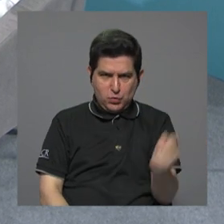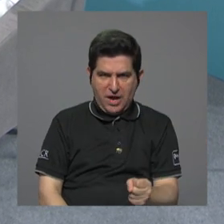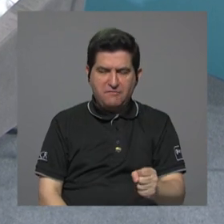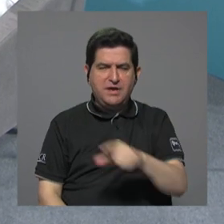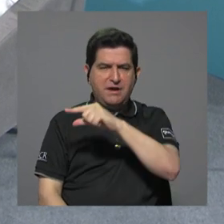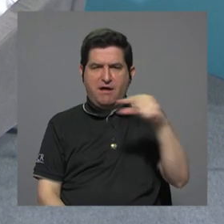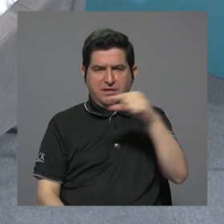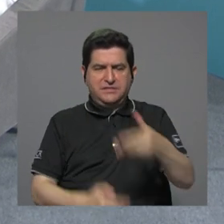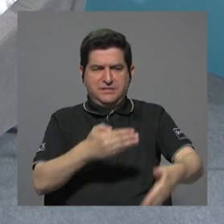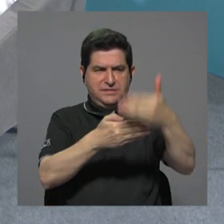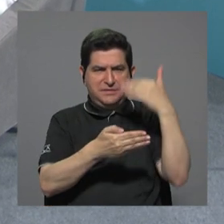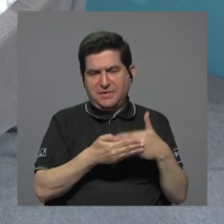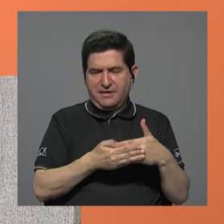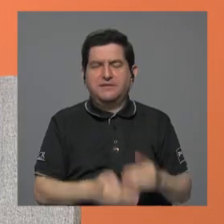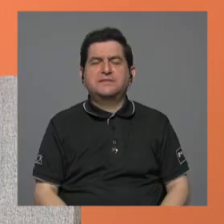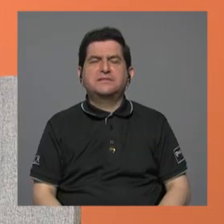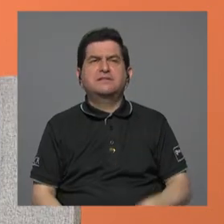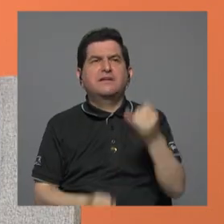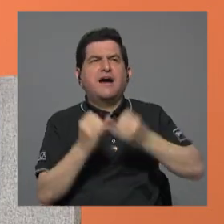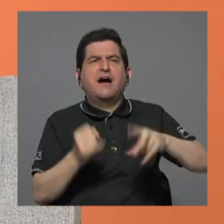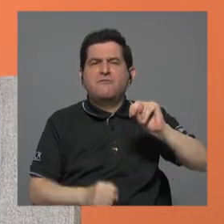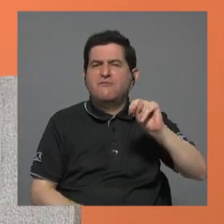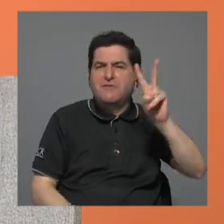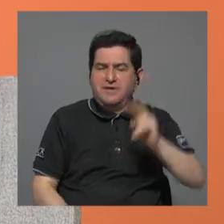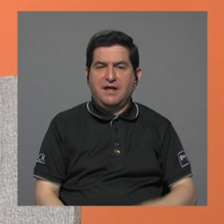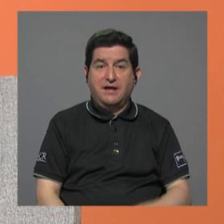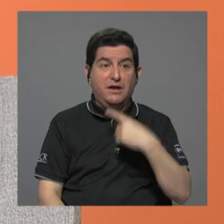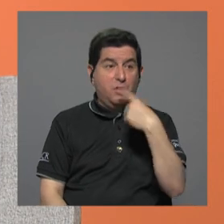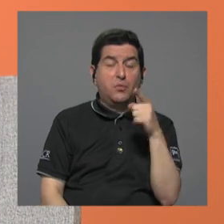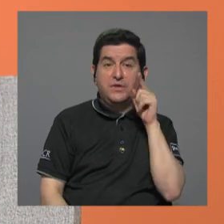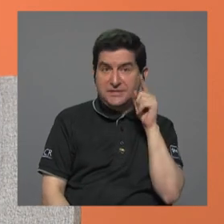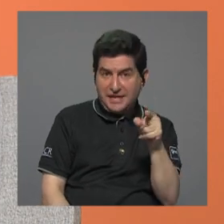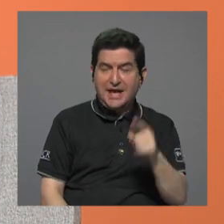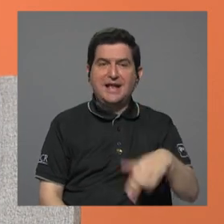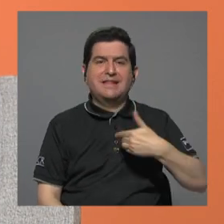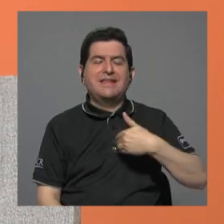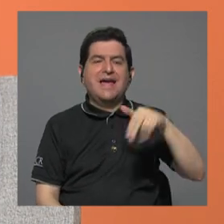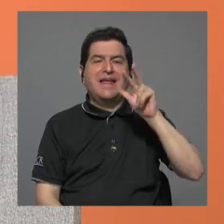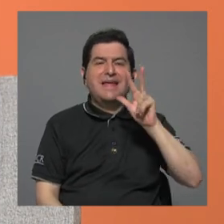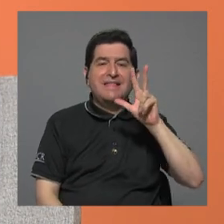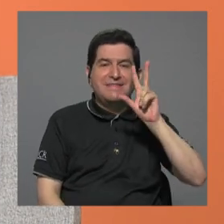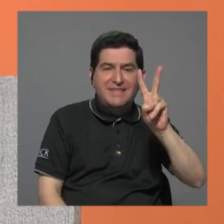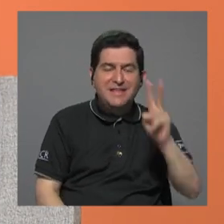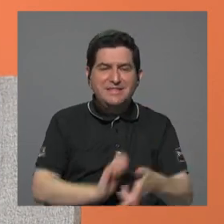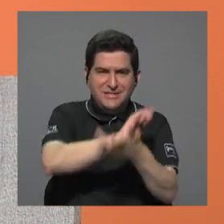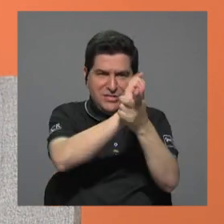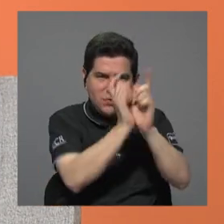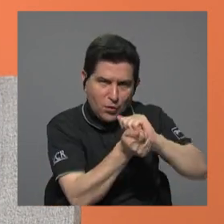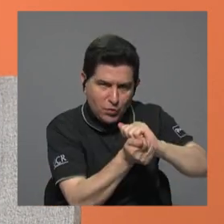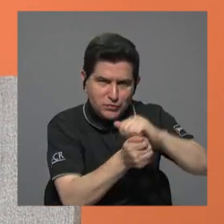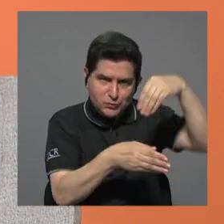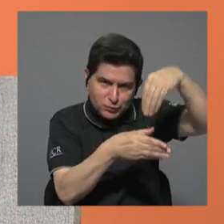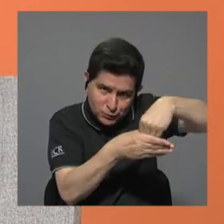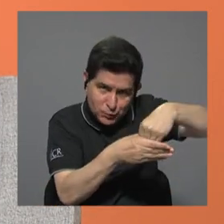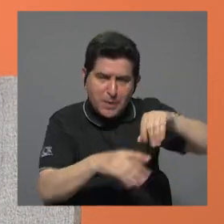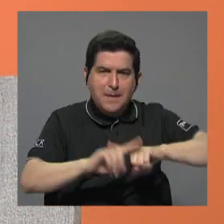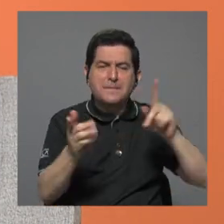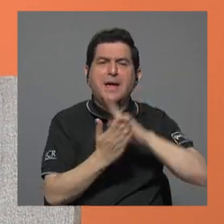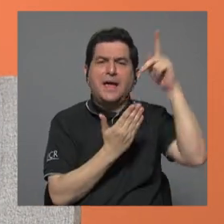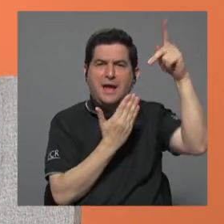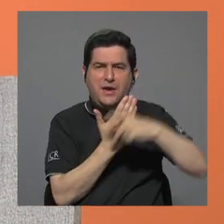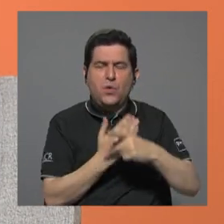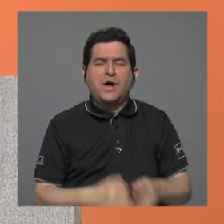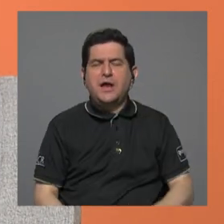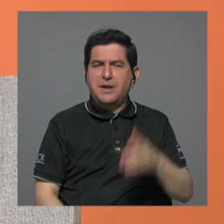algunas semanas, a finales de noviembre, y que como decía, él tiene 32 mutaciones. Pero esto en el programa de